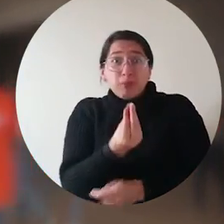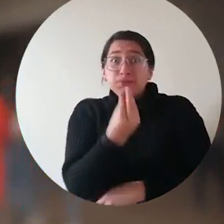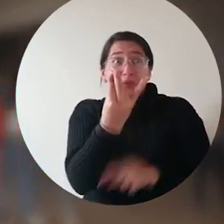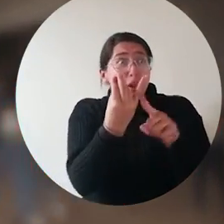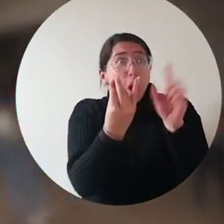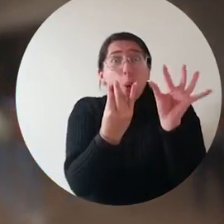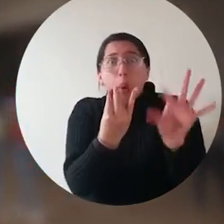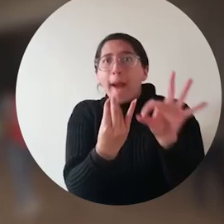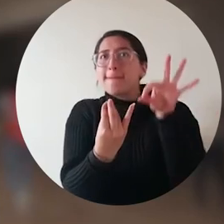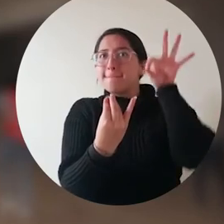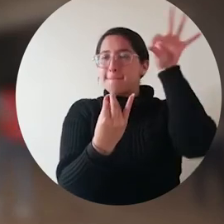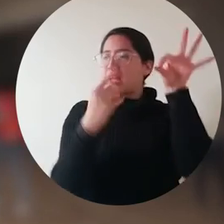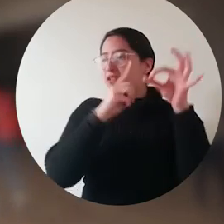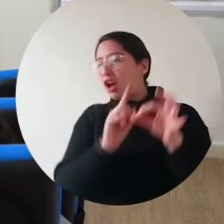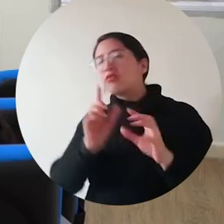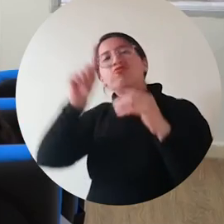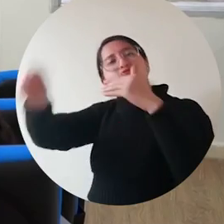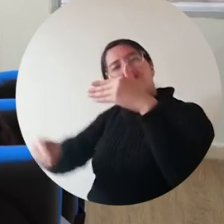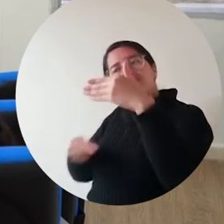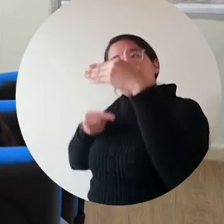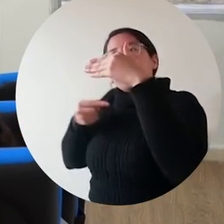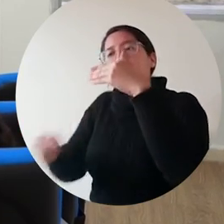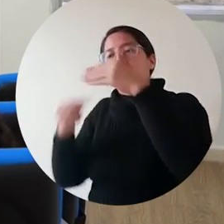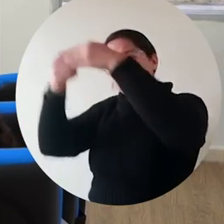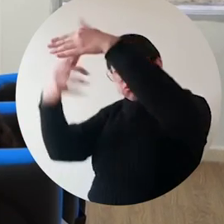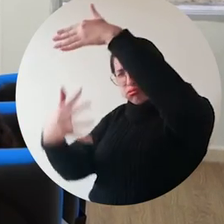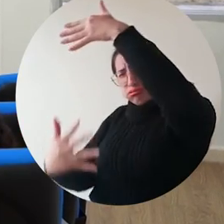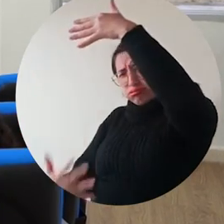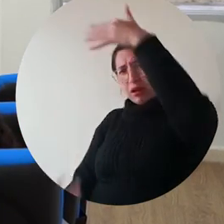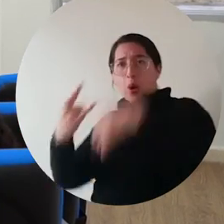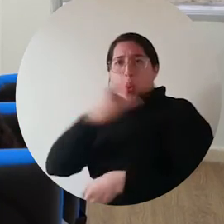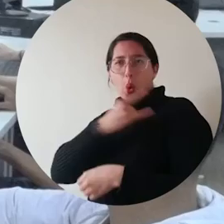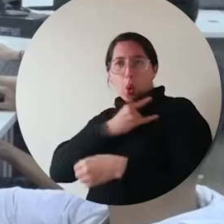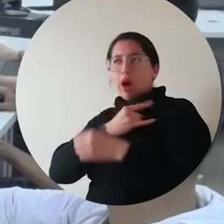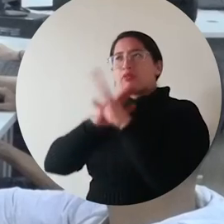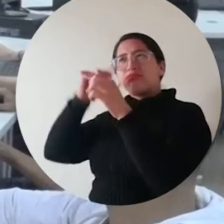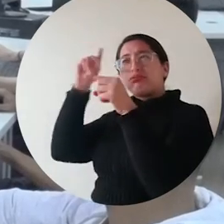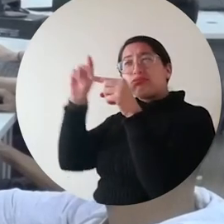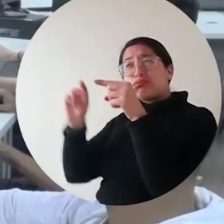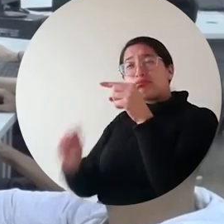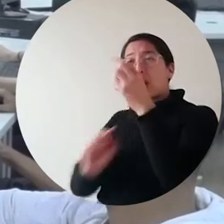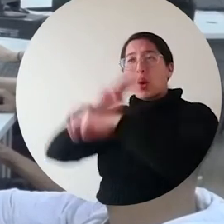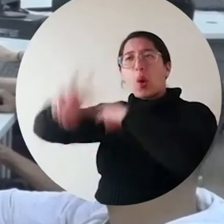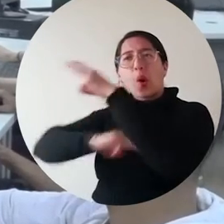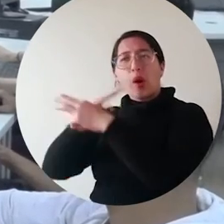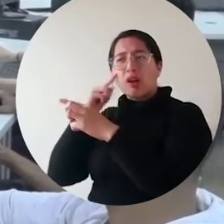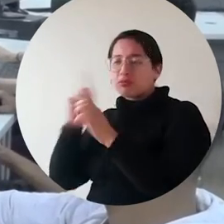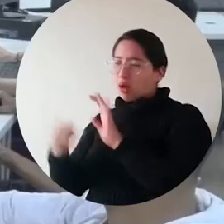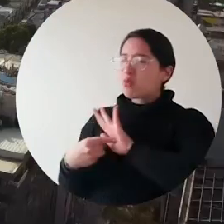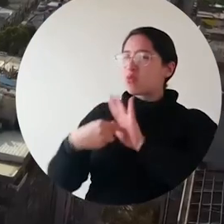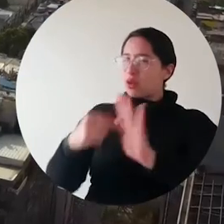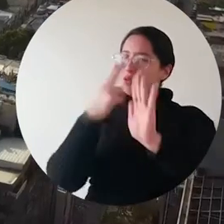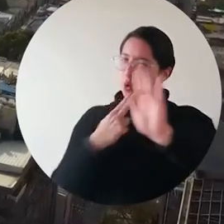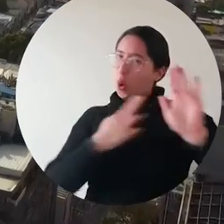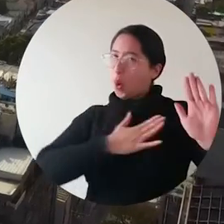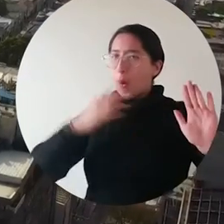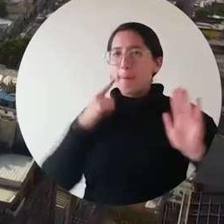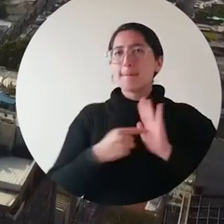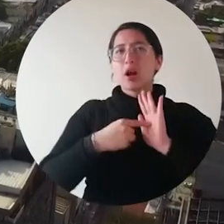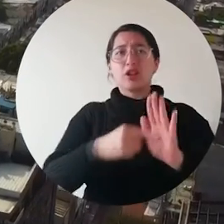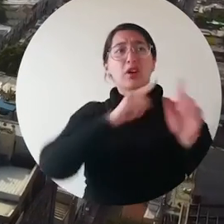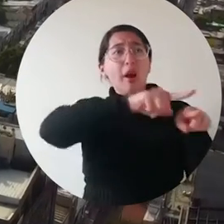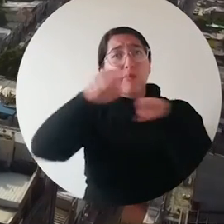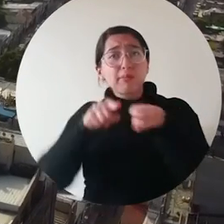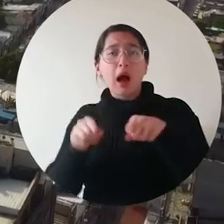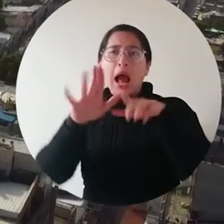para las universidades en todo el mundo, como muestra de su compromiso por seguir generando oportunidades de transformación de vidas en un territorio